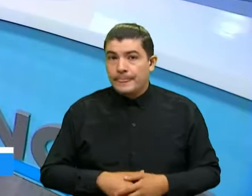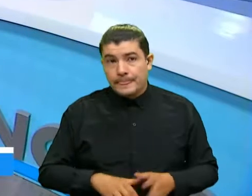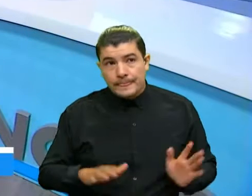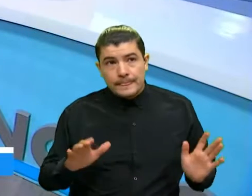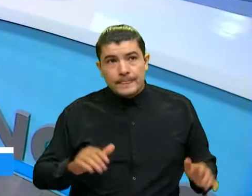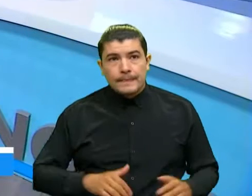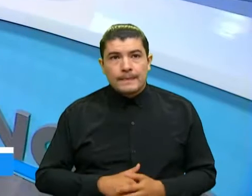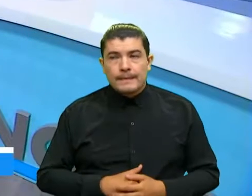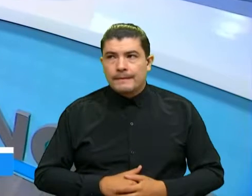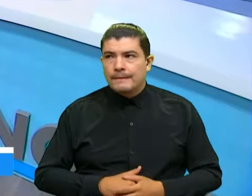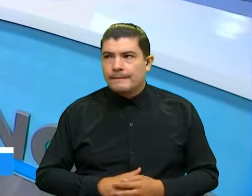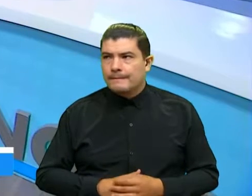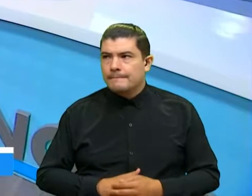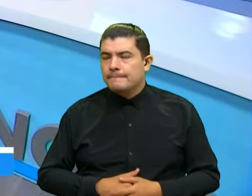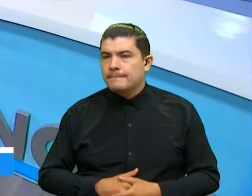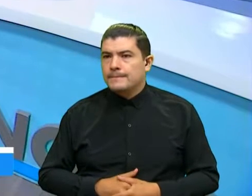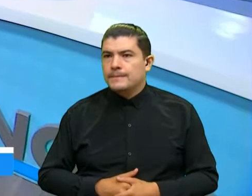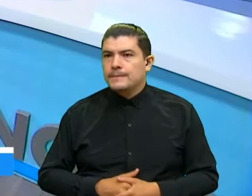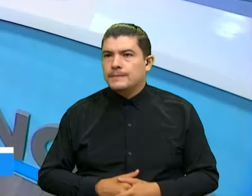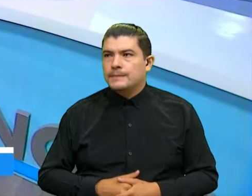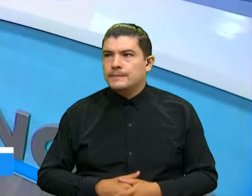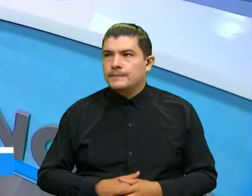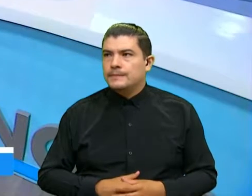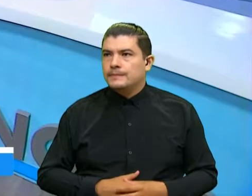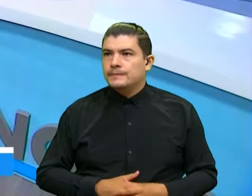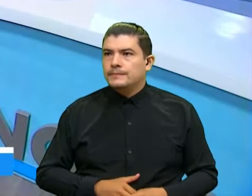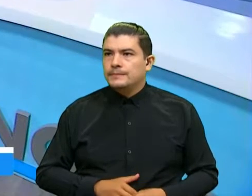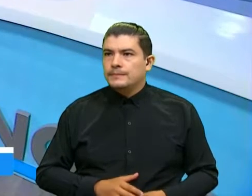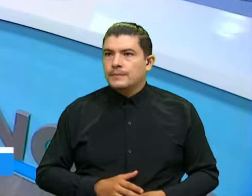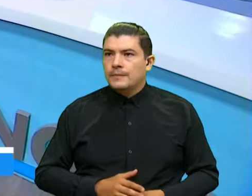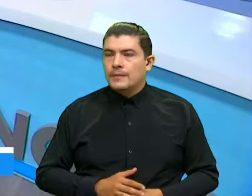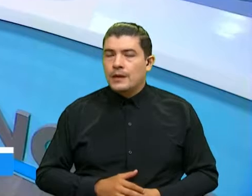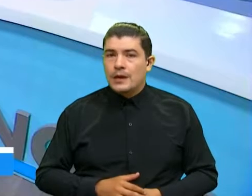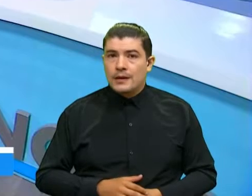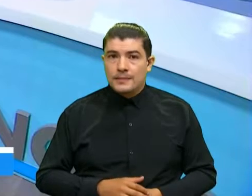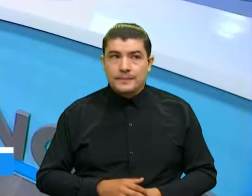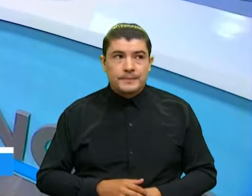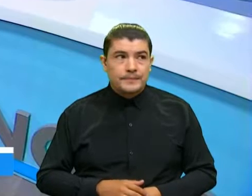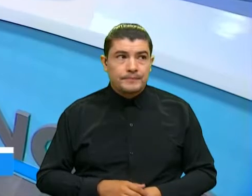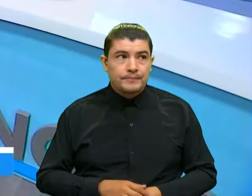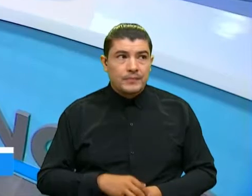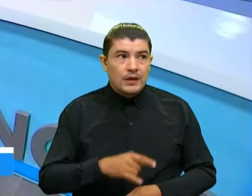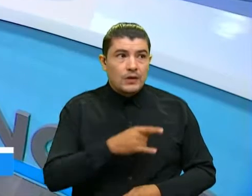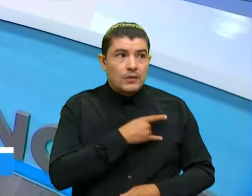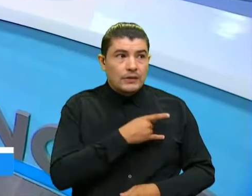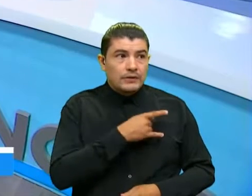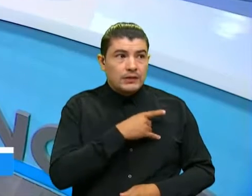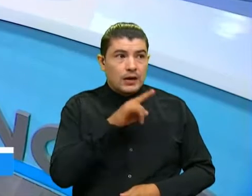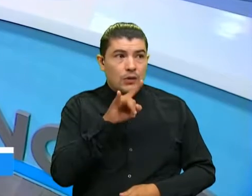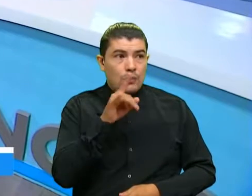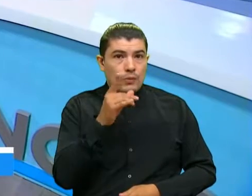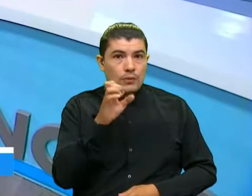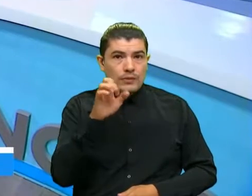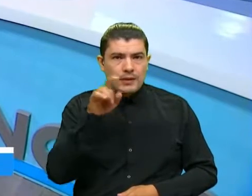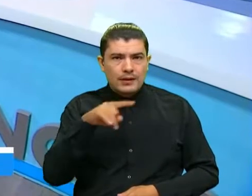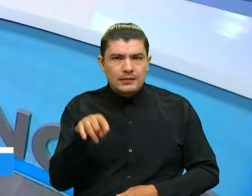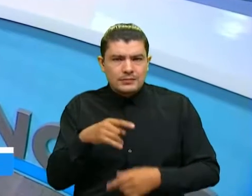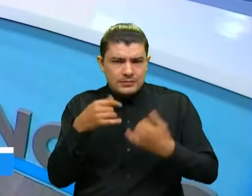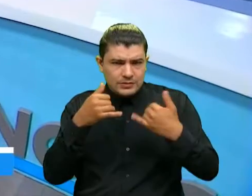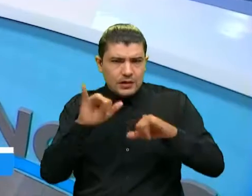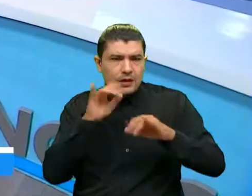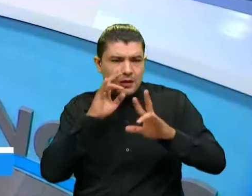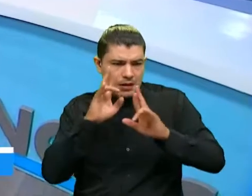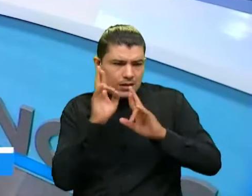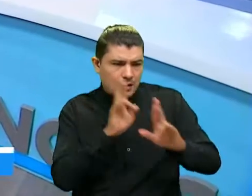una vez que la UDES ha logrado su acreditación de alta